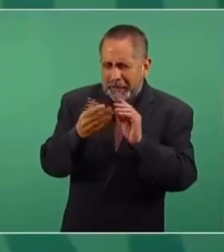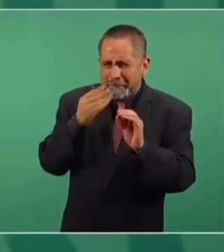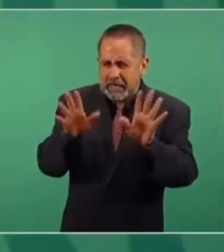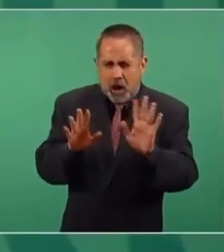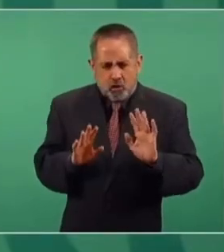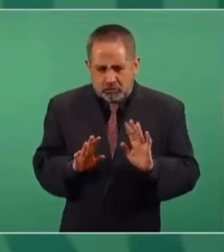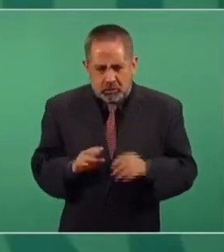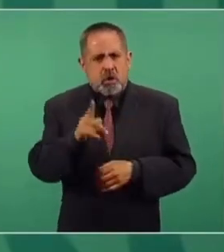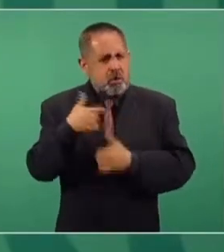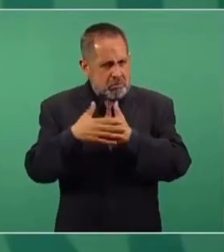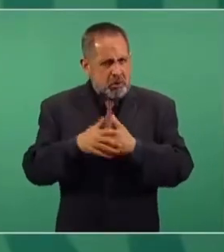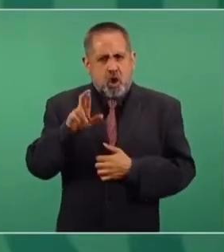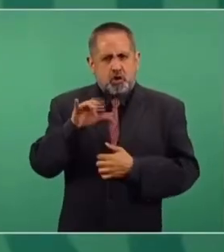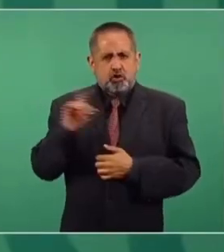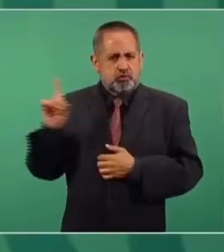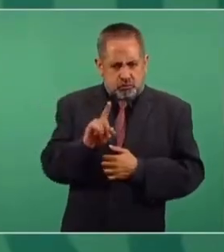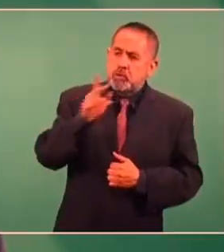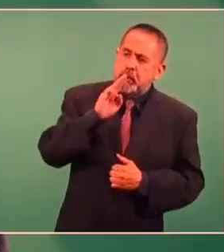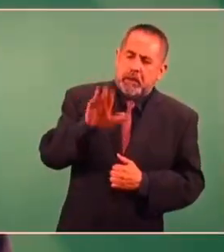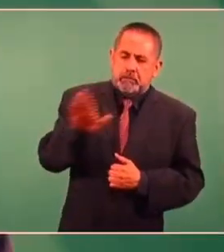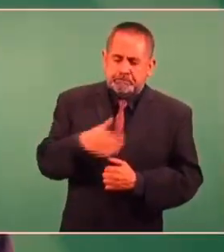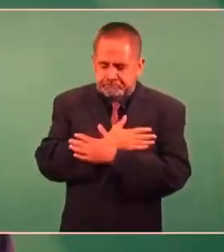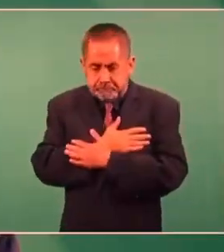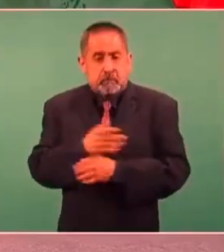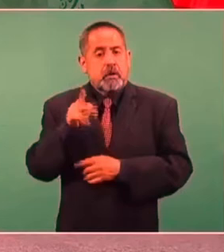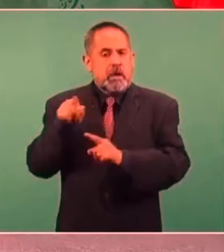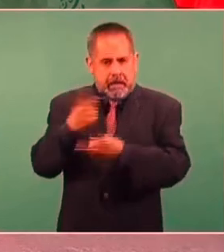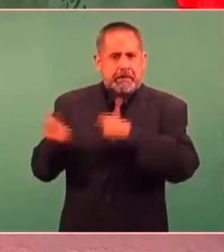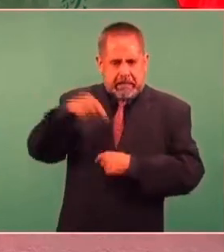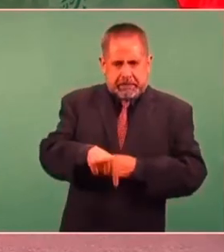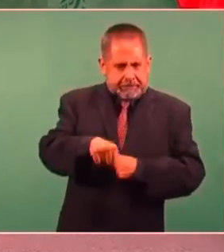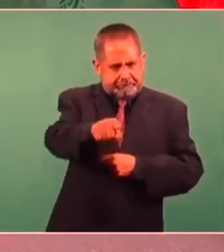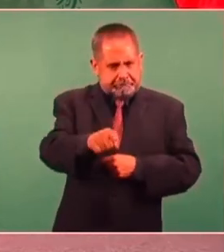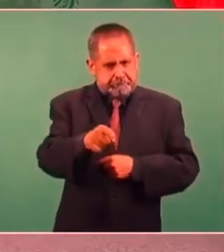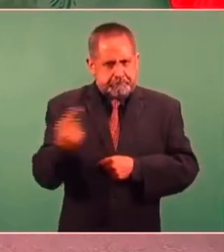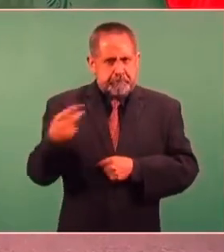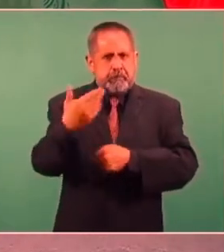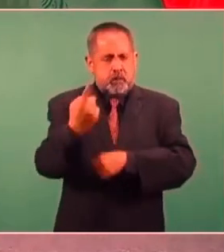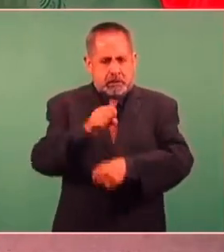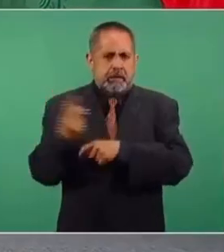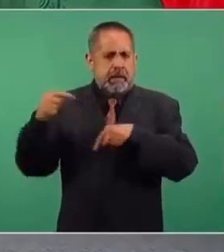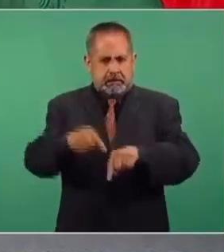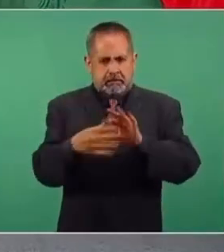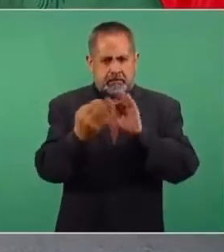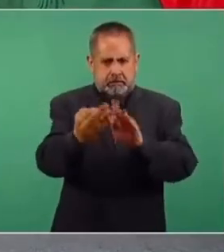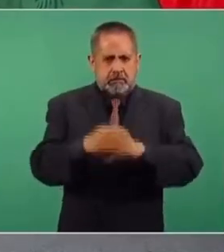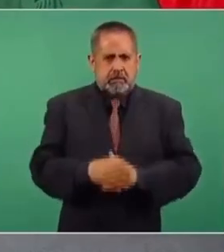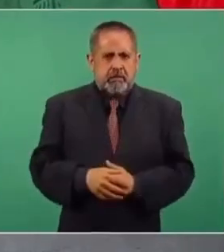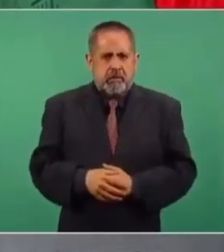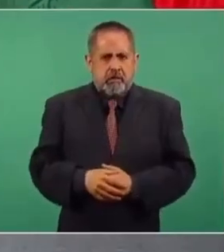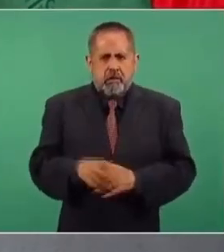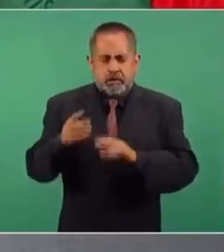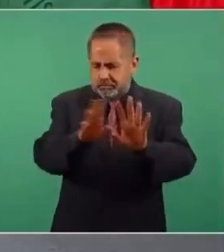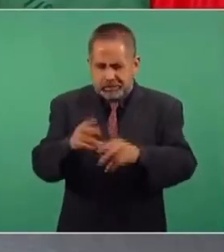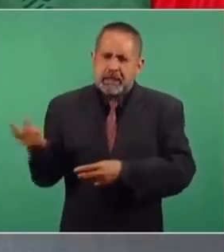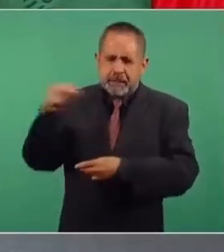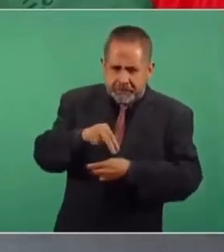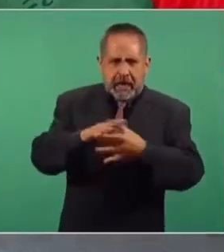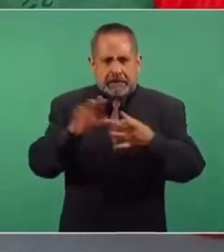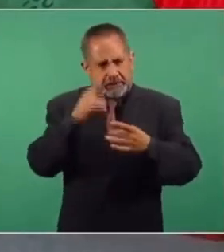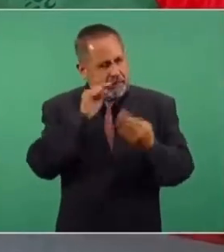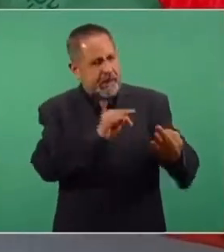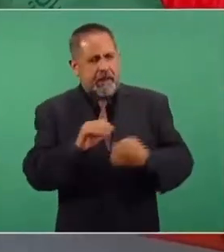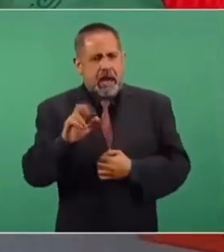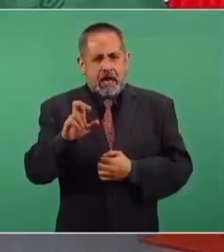pero Rocío puede explicar muy bien. Ella viene la semana que viene. No, no, no, ella va a venir a explicarle a la